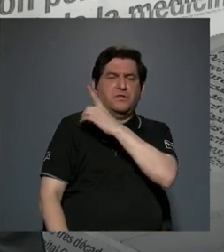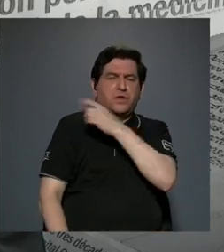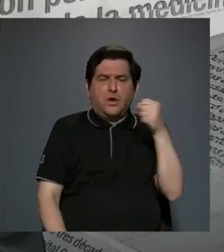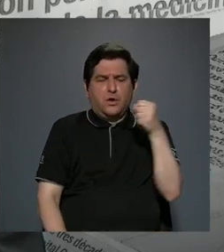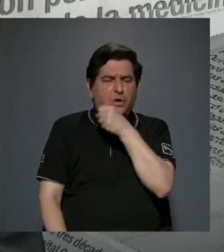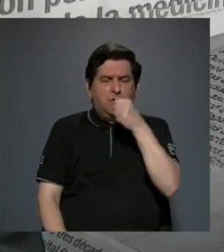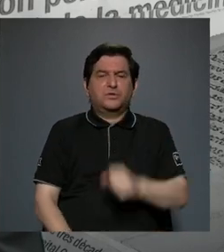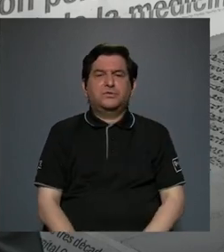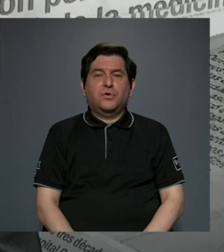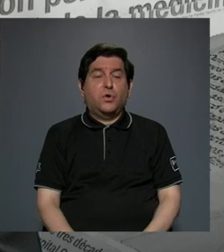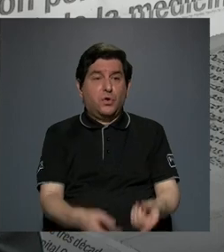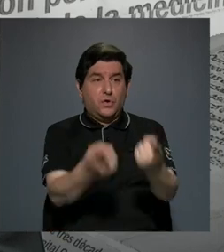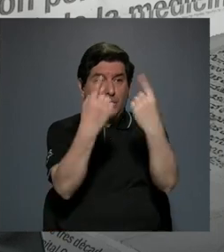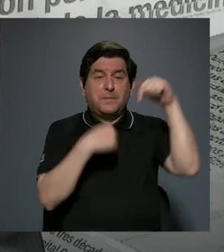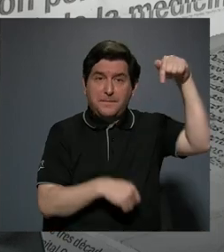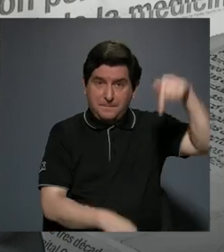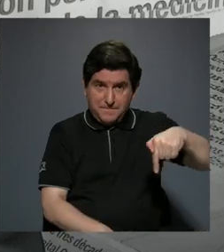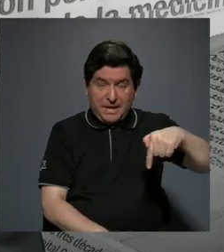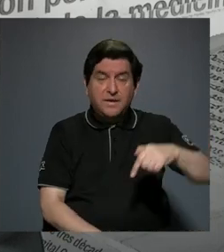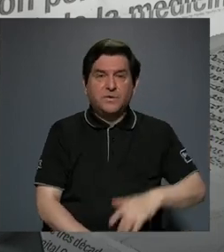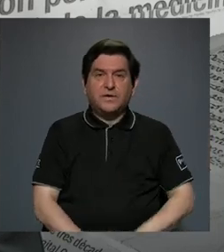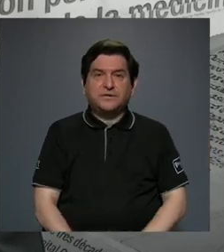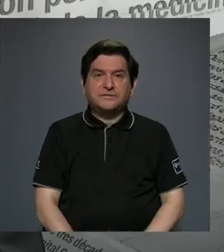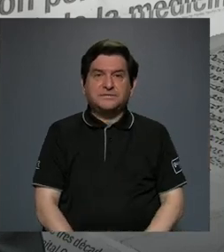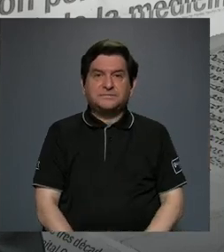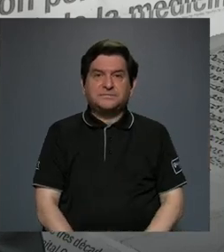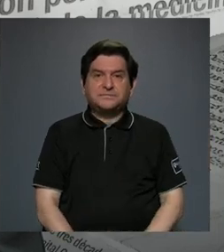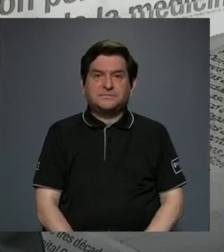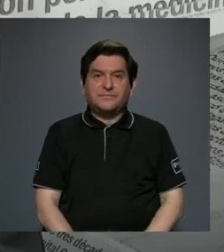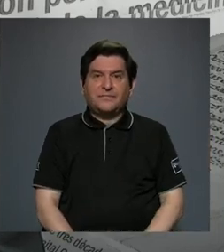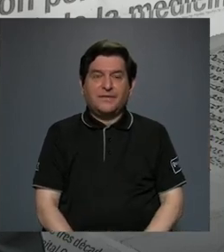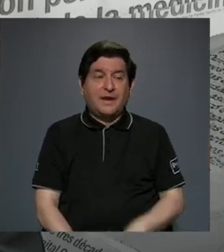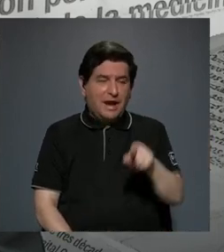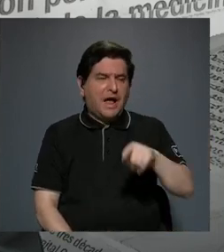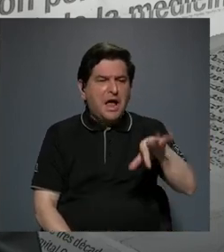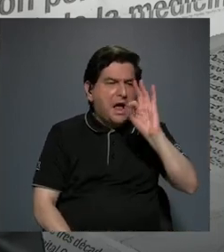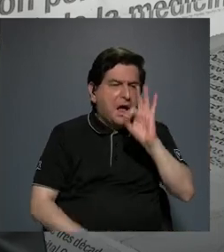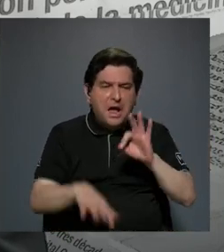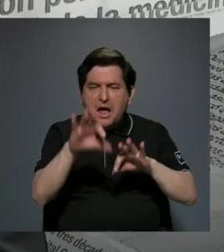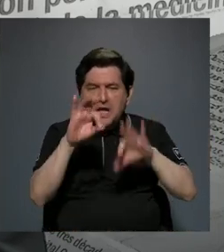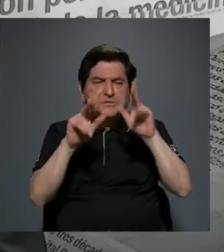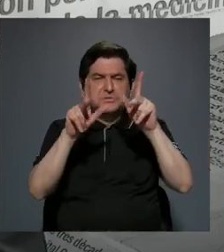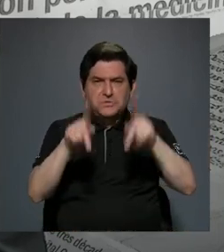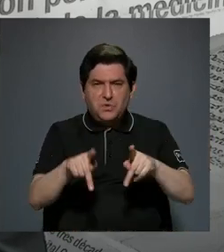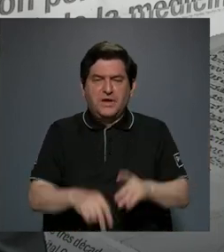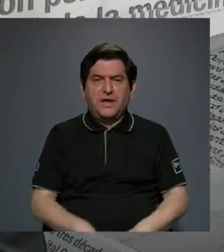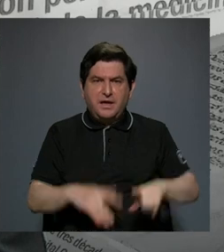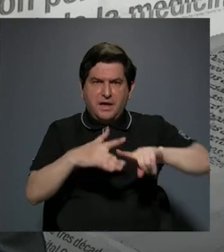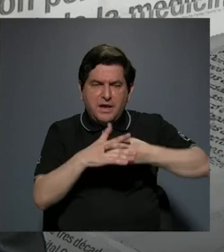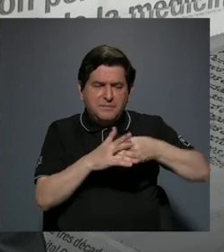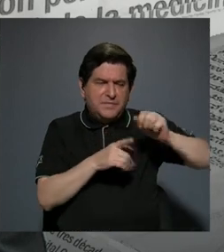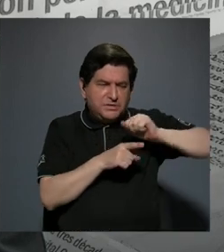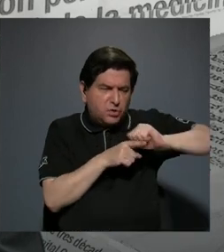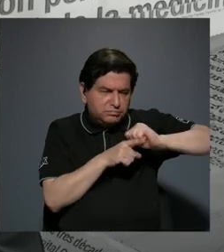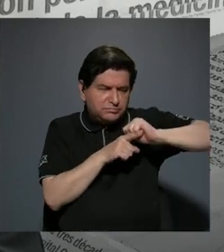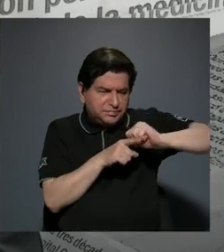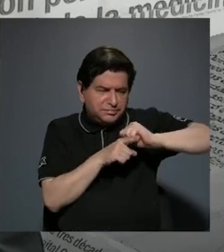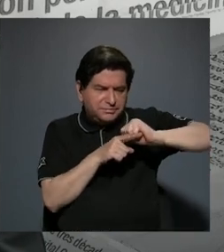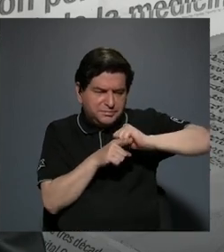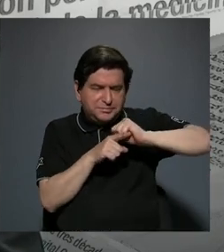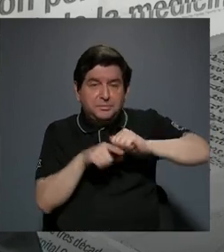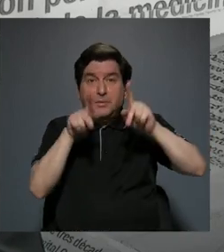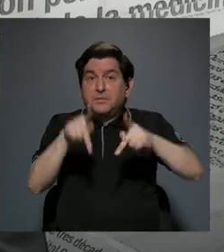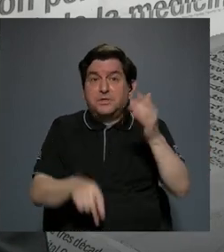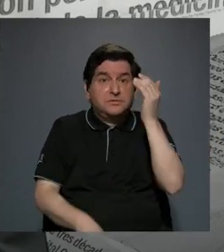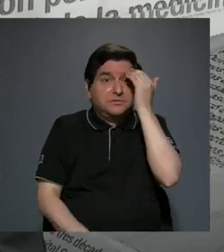quien se trasladó aquí a hacer esas audiciones y a empezar a ensayar a esta gente que